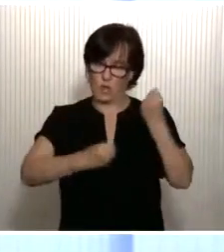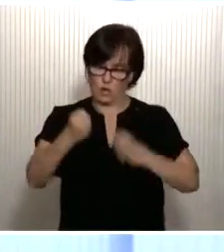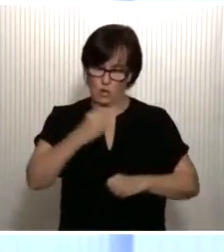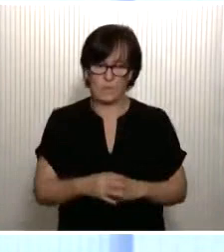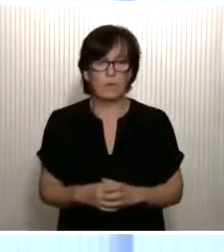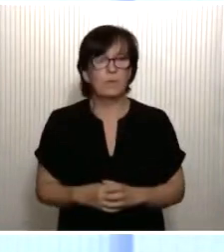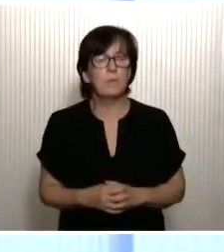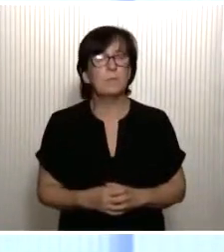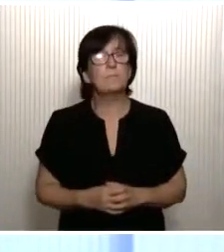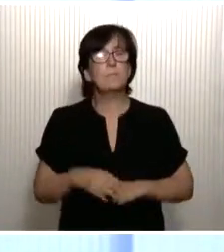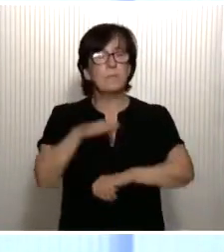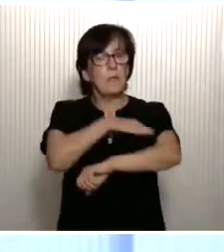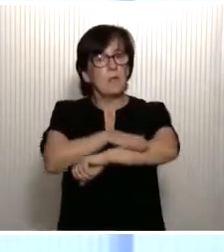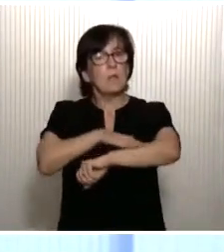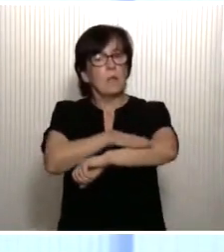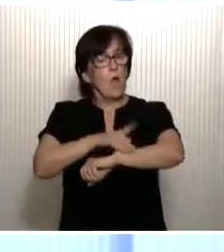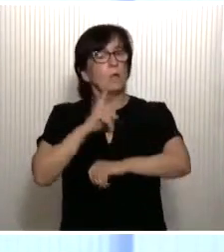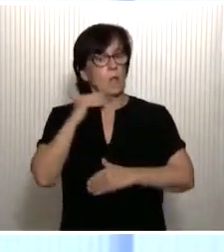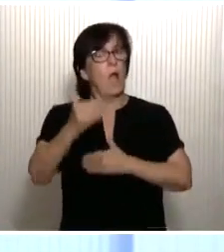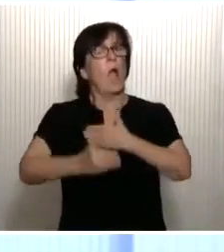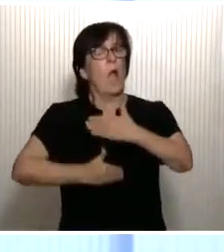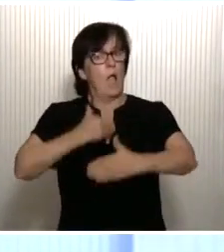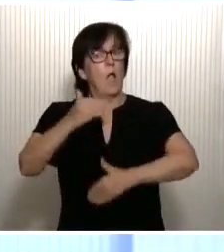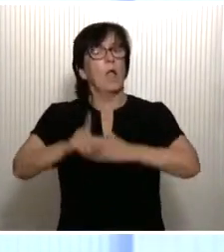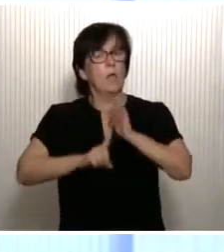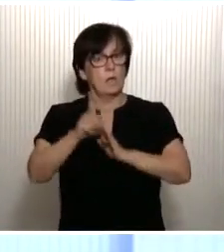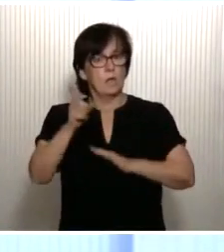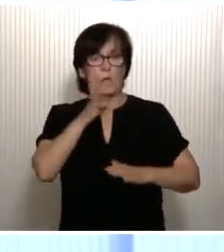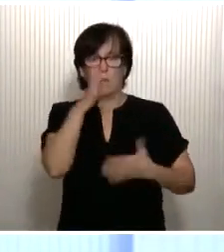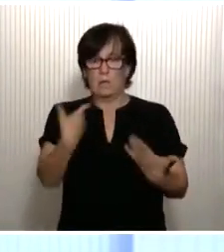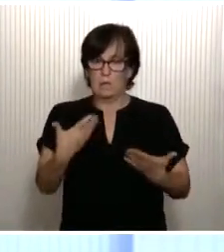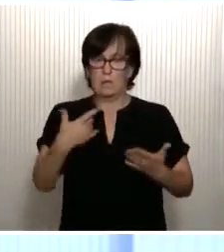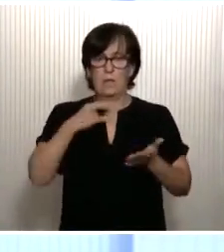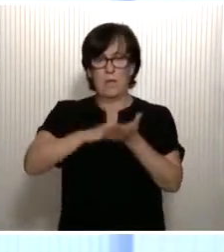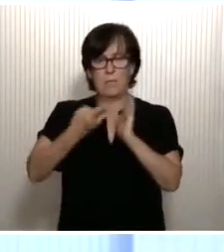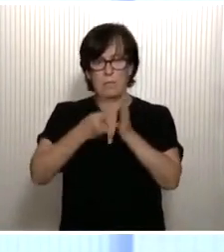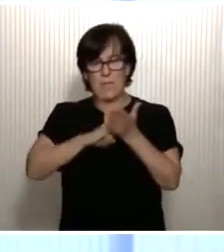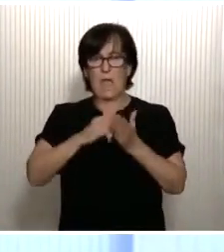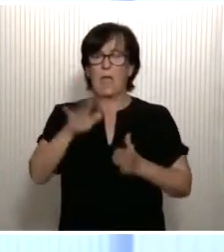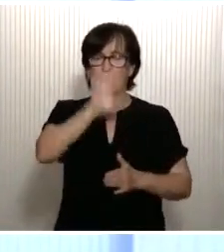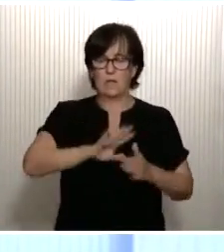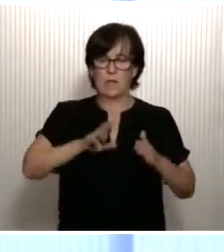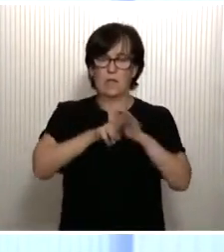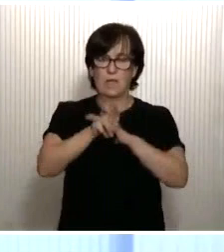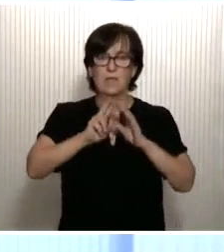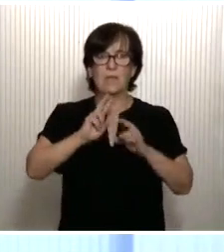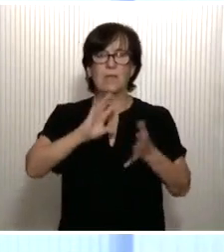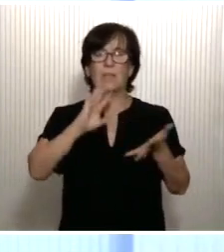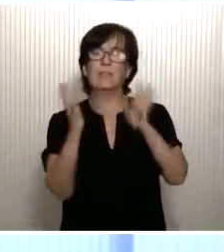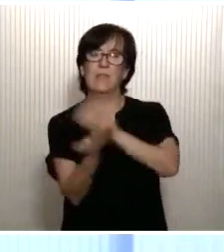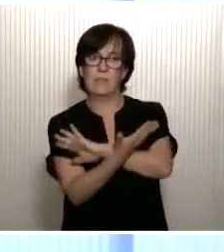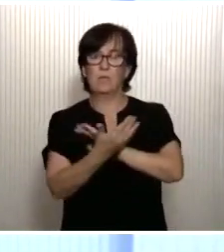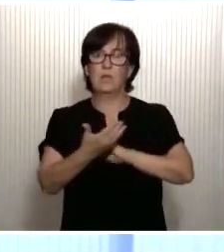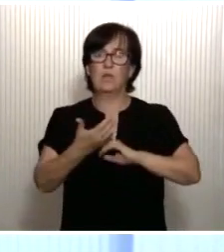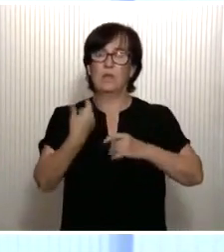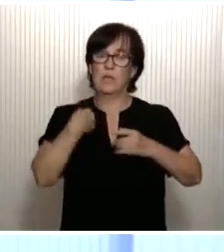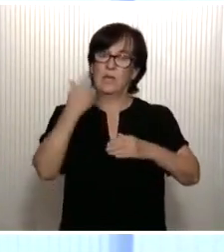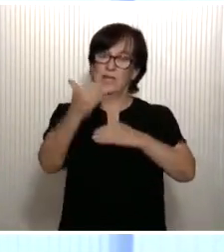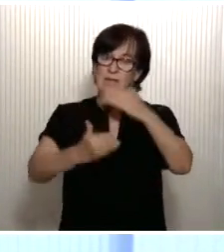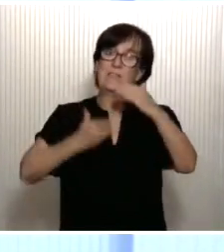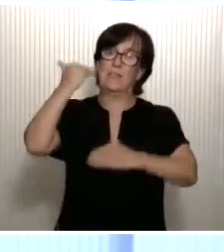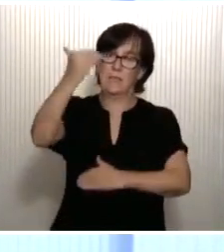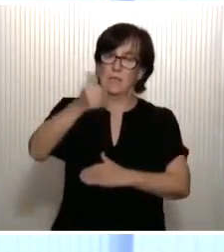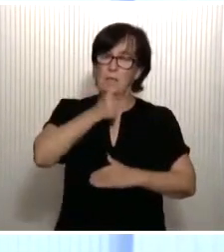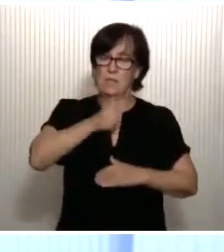El Gobierno está avanzando los preparativos del Plan Nacional de Recuperación, Transformación y Resiliencia, que va